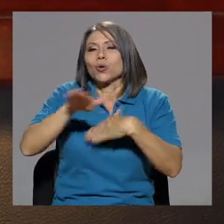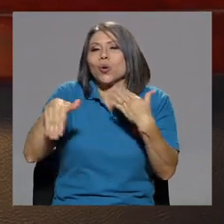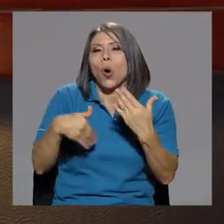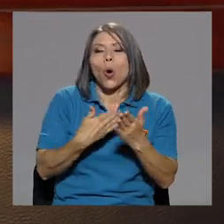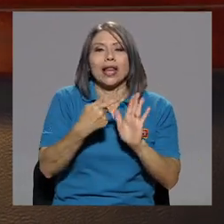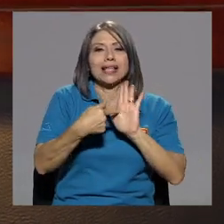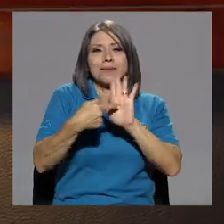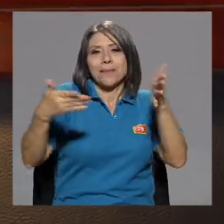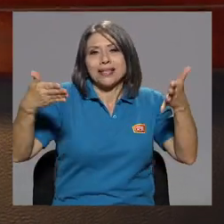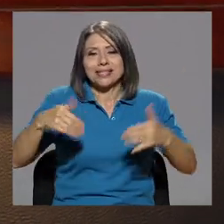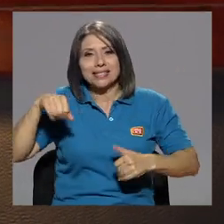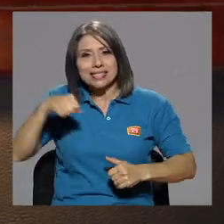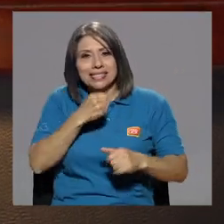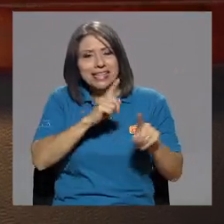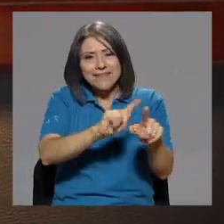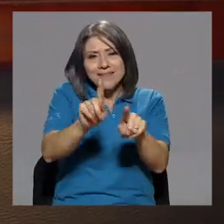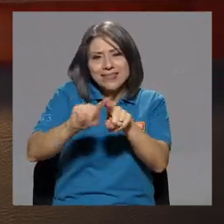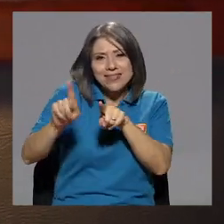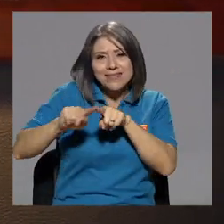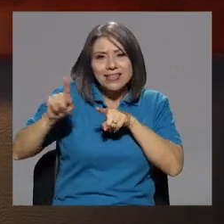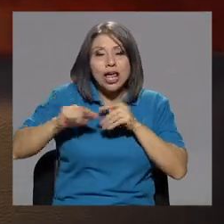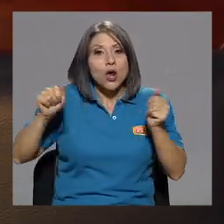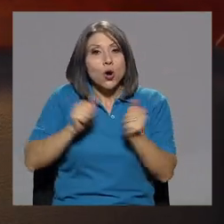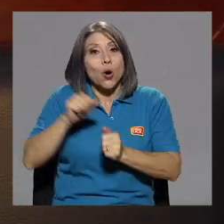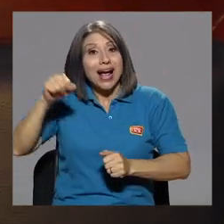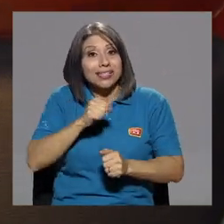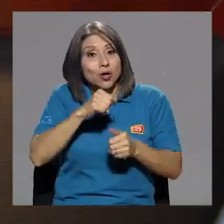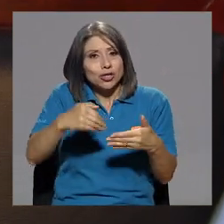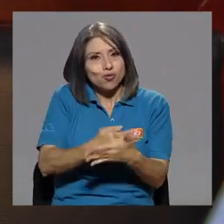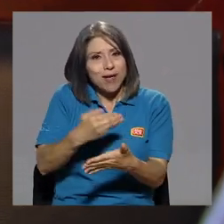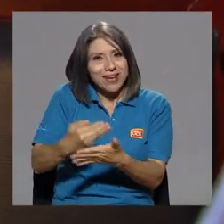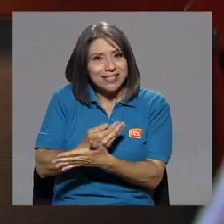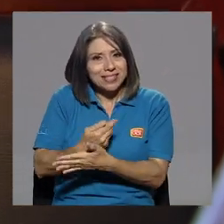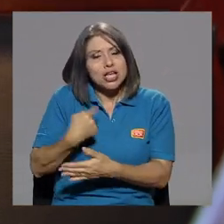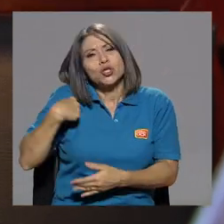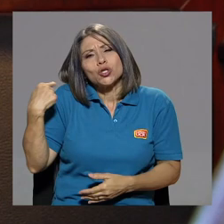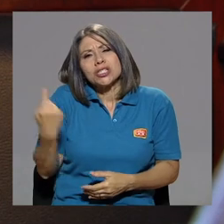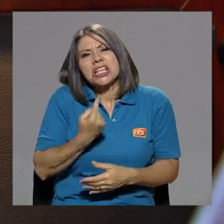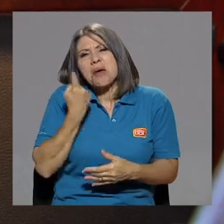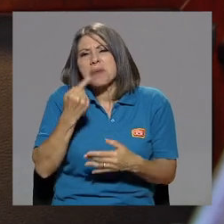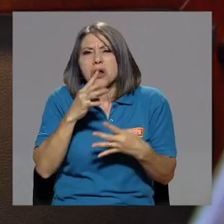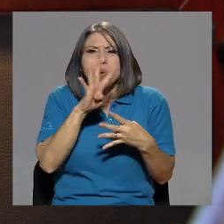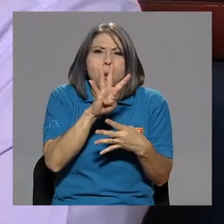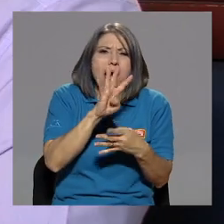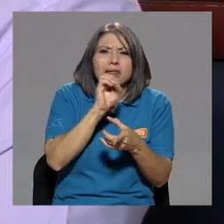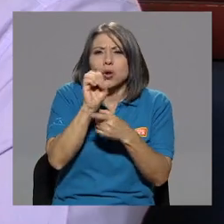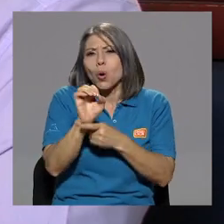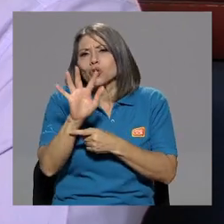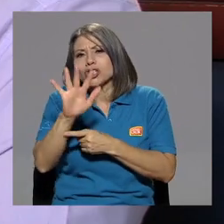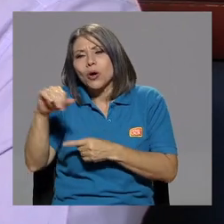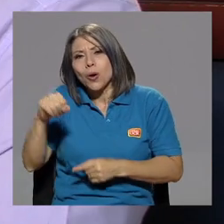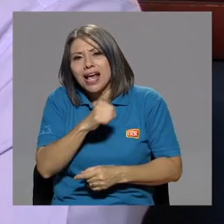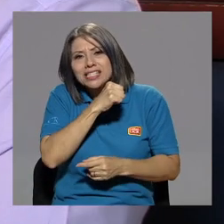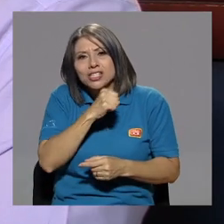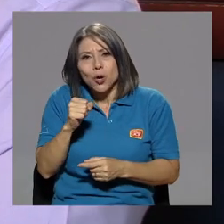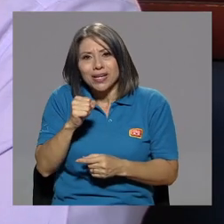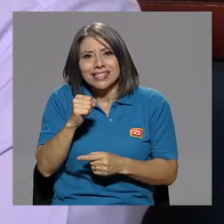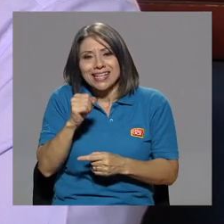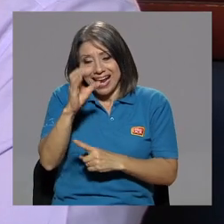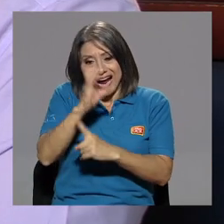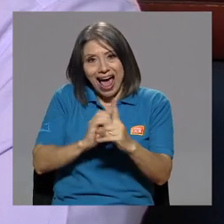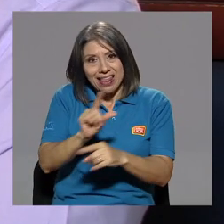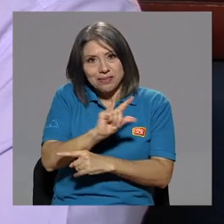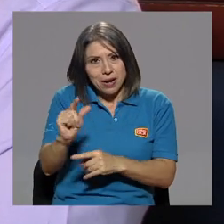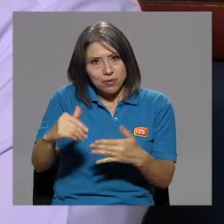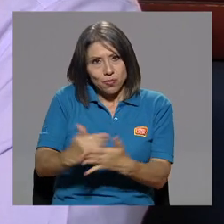monto, monto por lo menos unas 4 o 5 canciones por semana nuevas, ¿verdad? Entonces ya en la noche